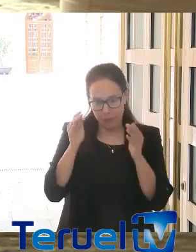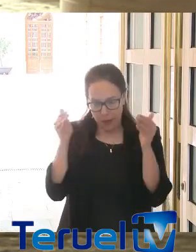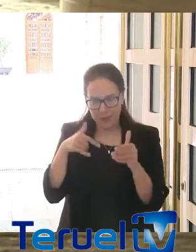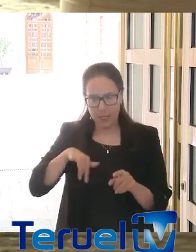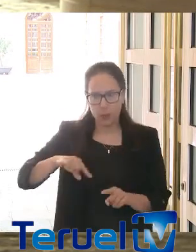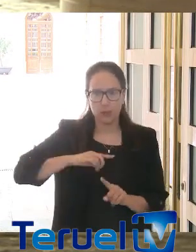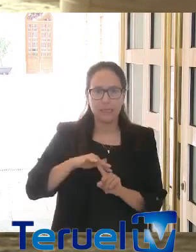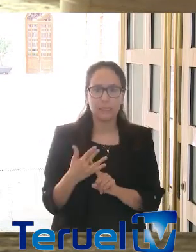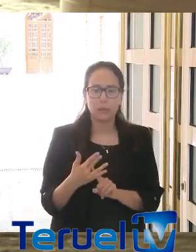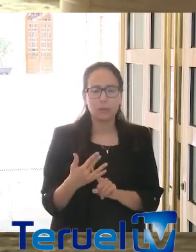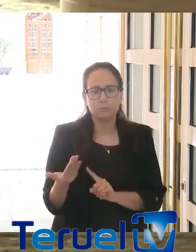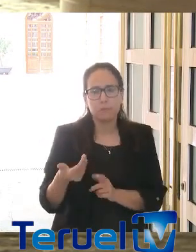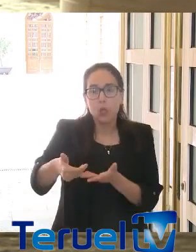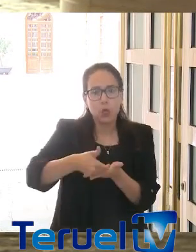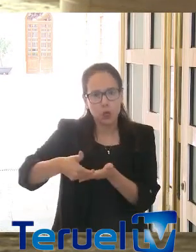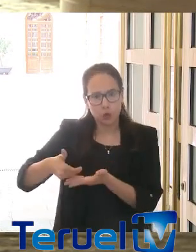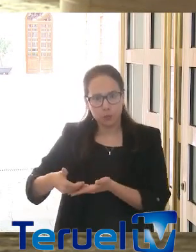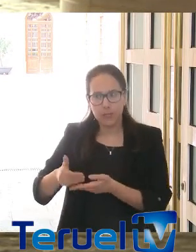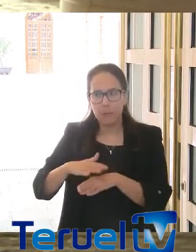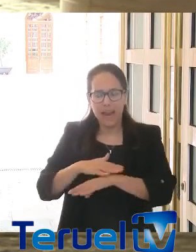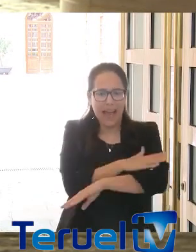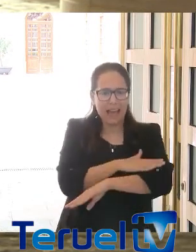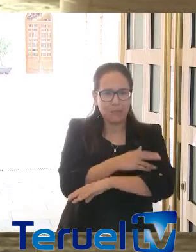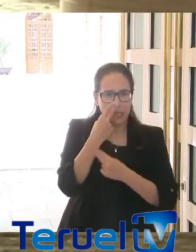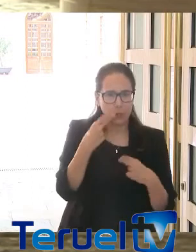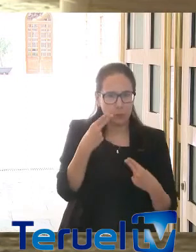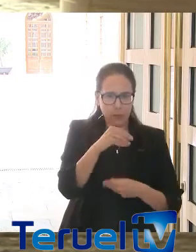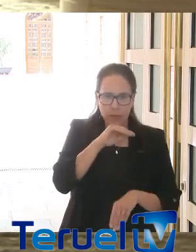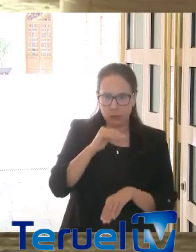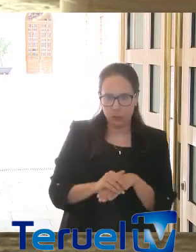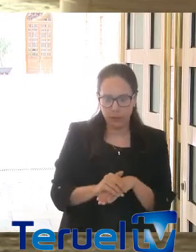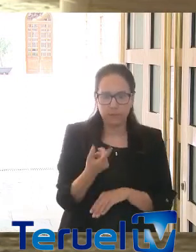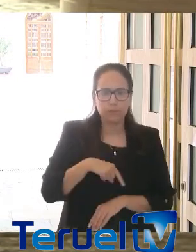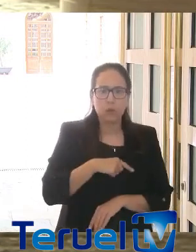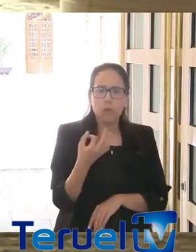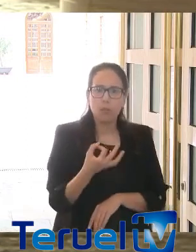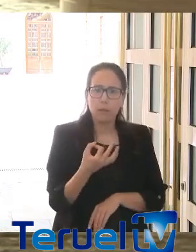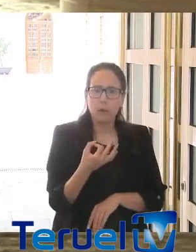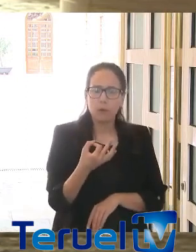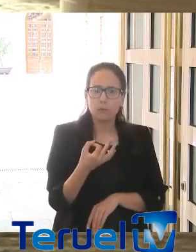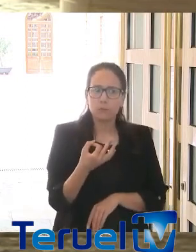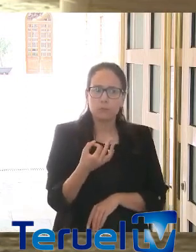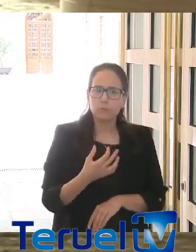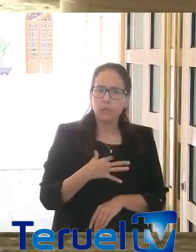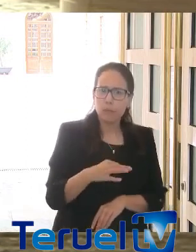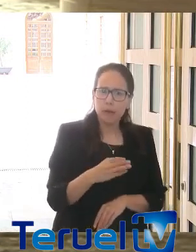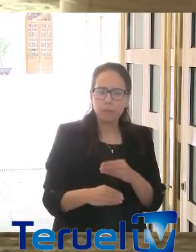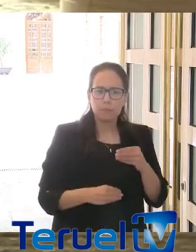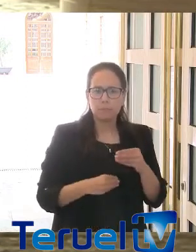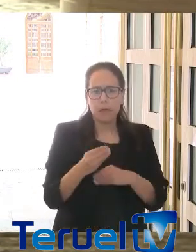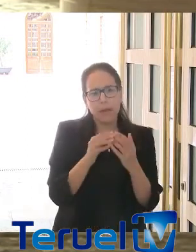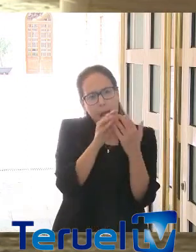es lo que está demandando de las administraciones públicas. Debemos ser capaces de poner los acuerdos